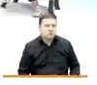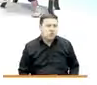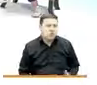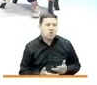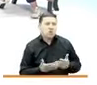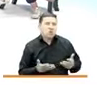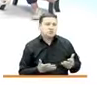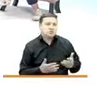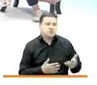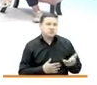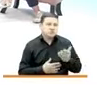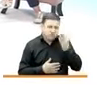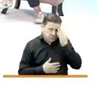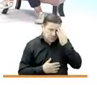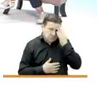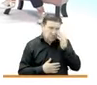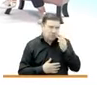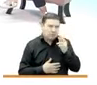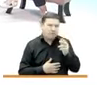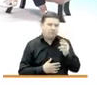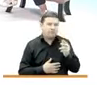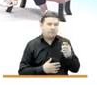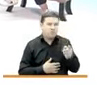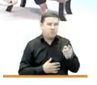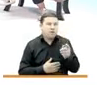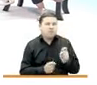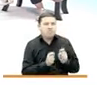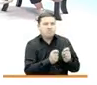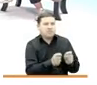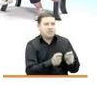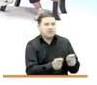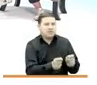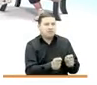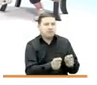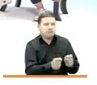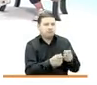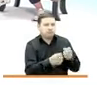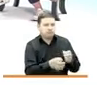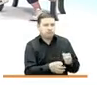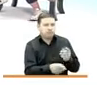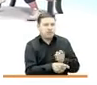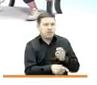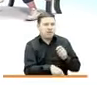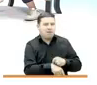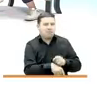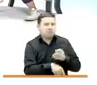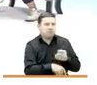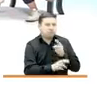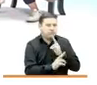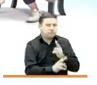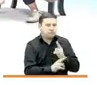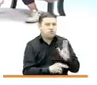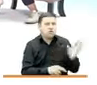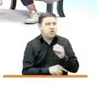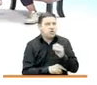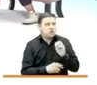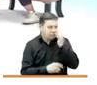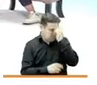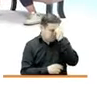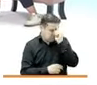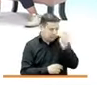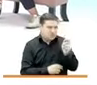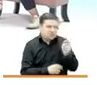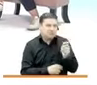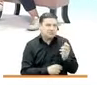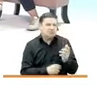si bien en otros contextos están dadas, damos por sentado, en ese momento eran todo un privilegio tenerlas.